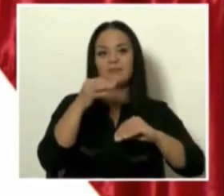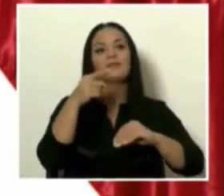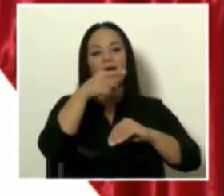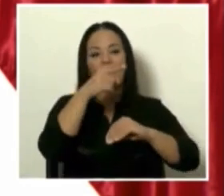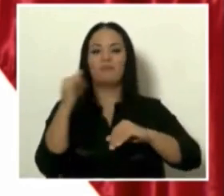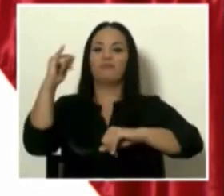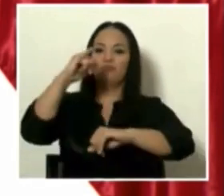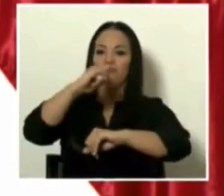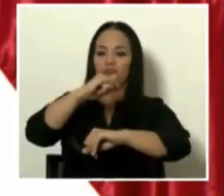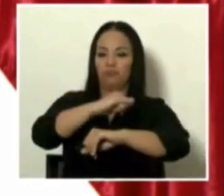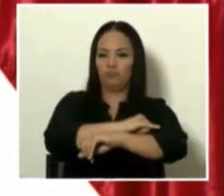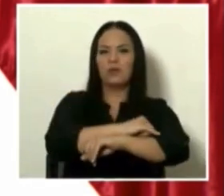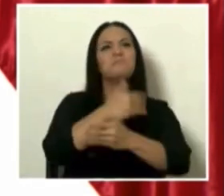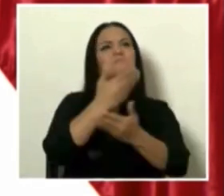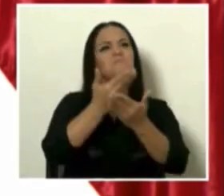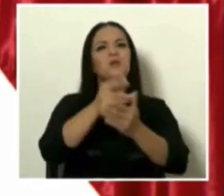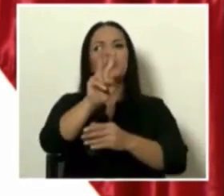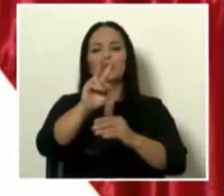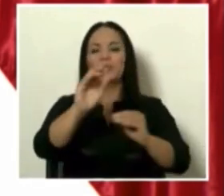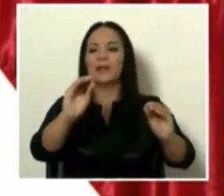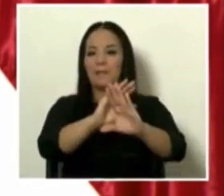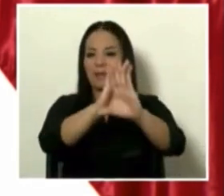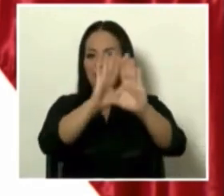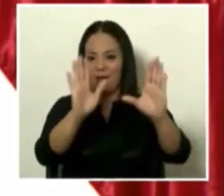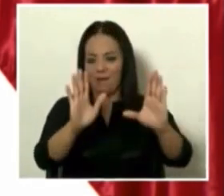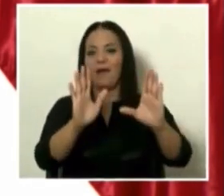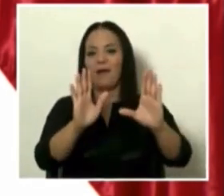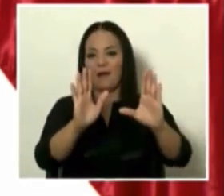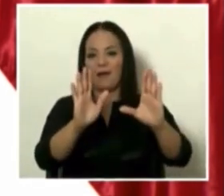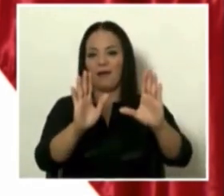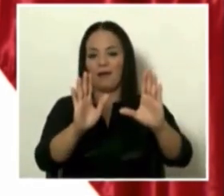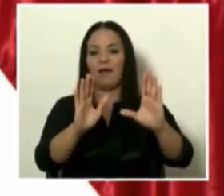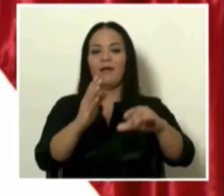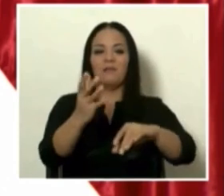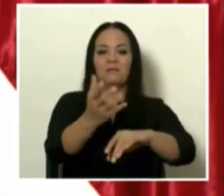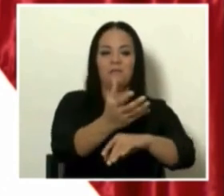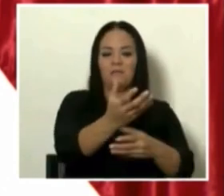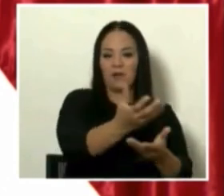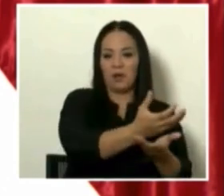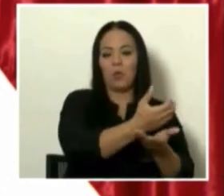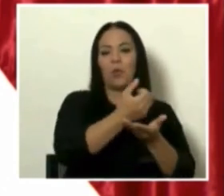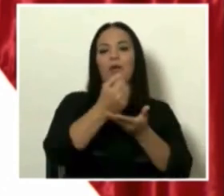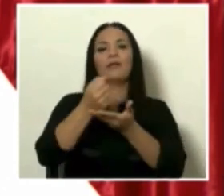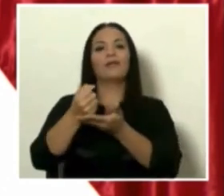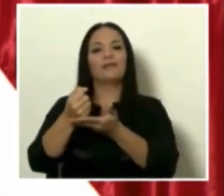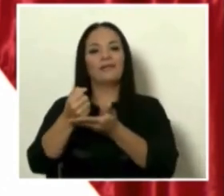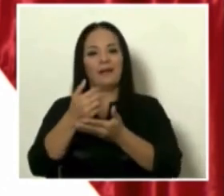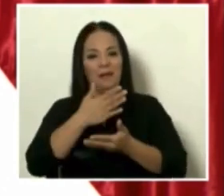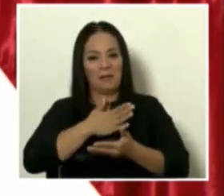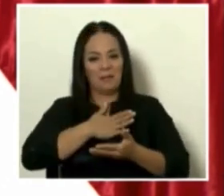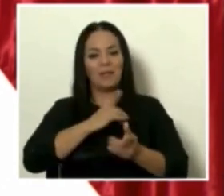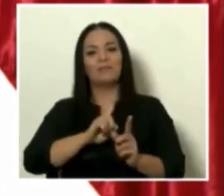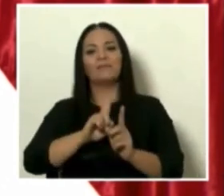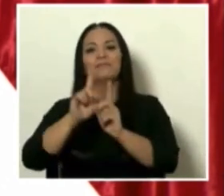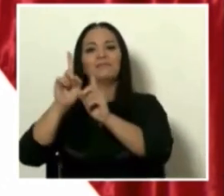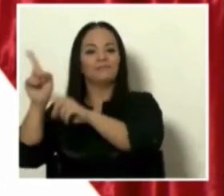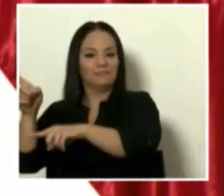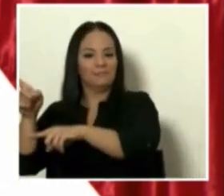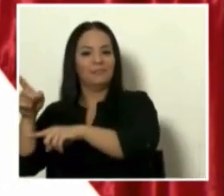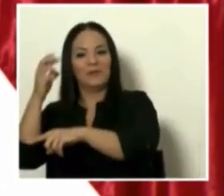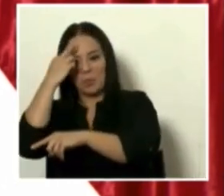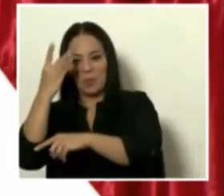llega a las 2 de la mañana a la República Dominicana y a las 8 de la mañana va a estar trabajando en la CEGIF.